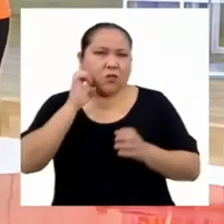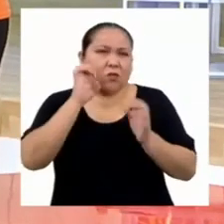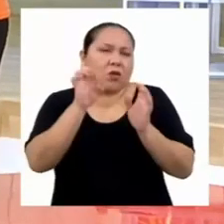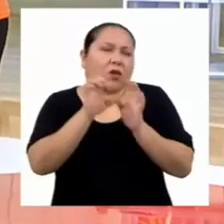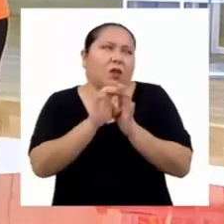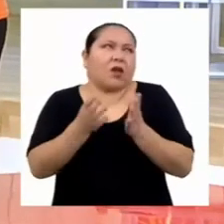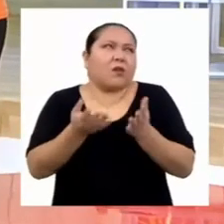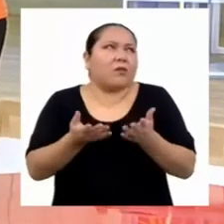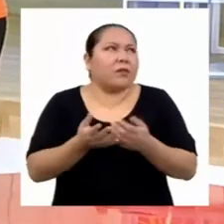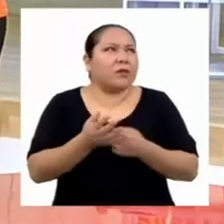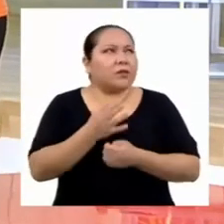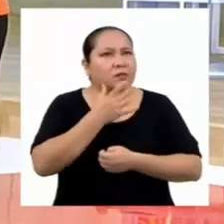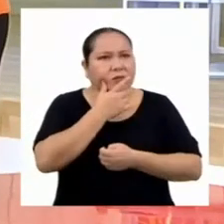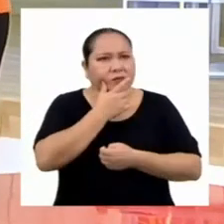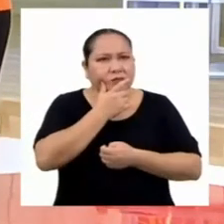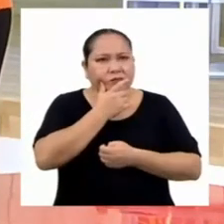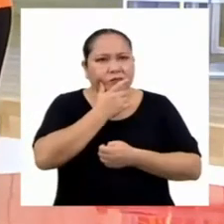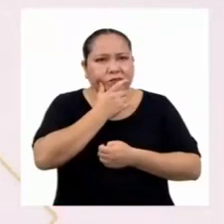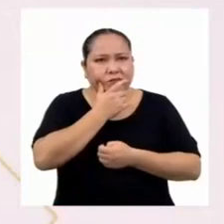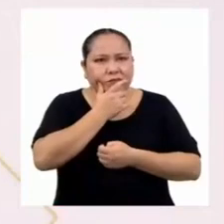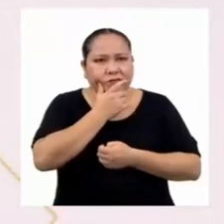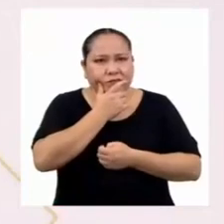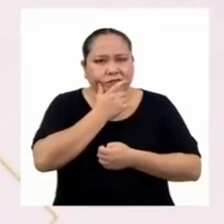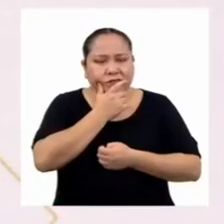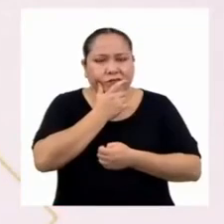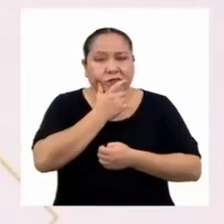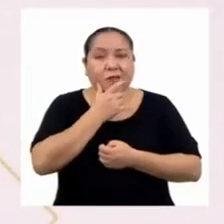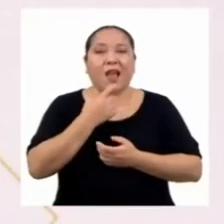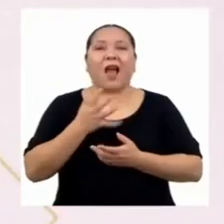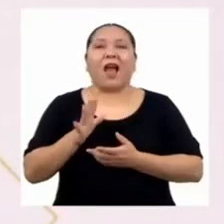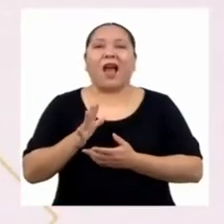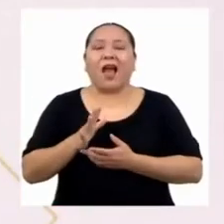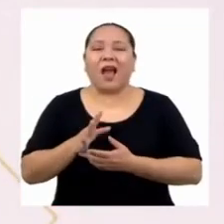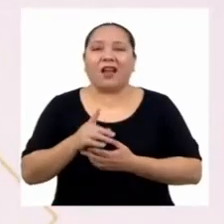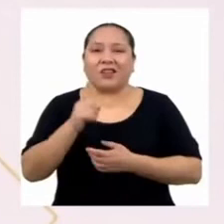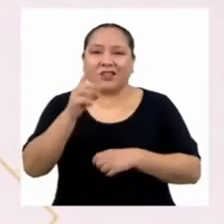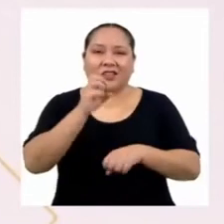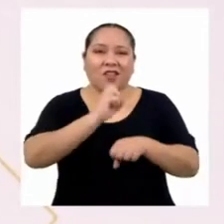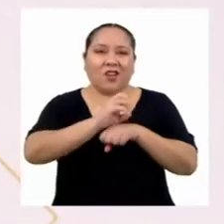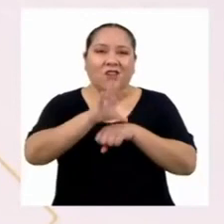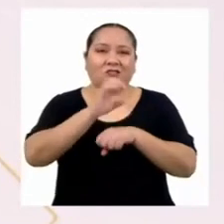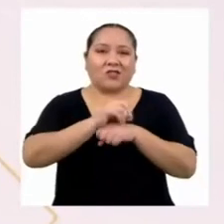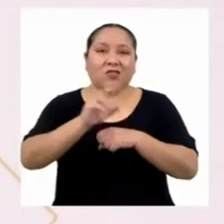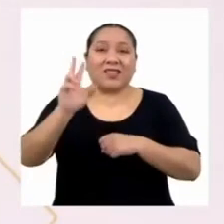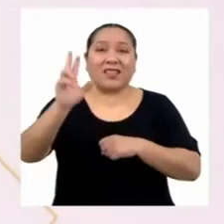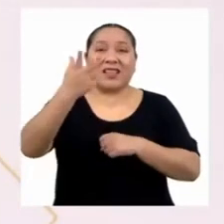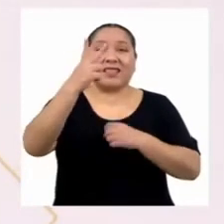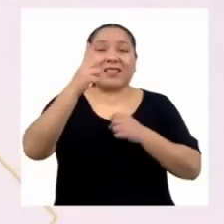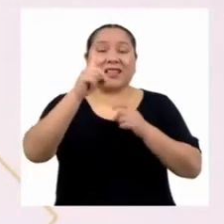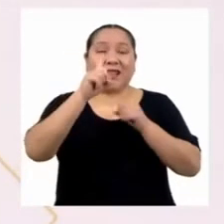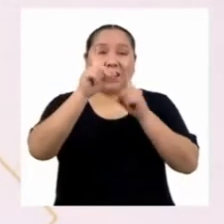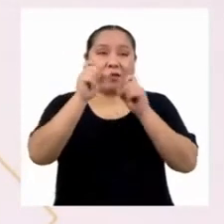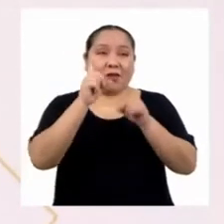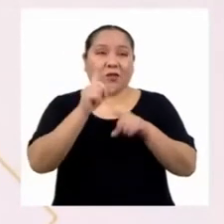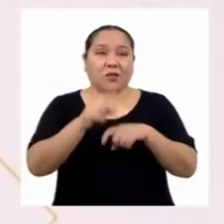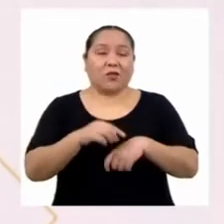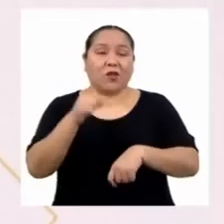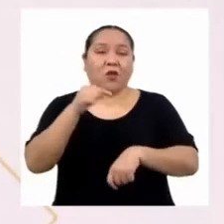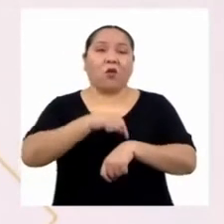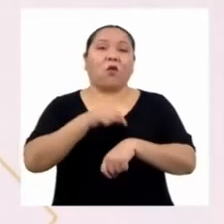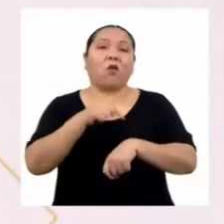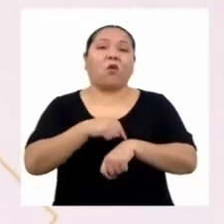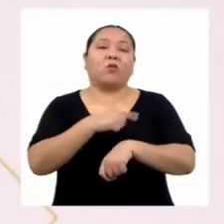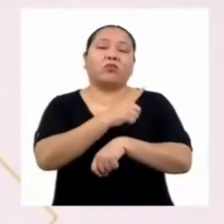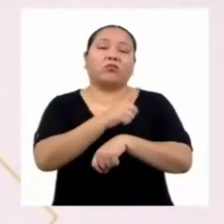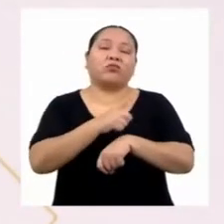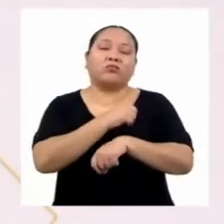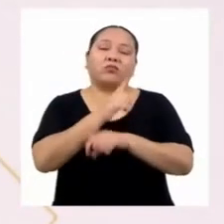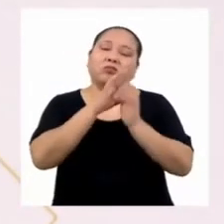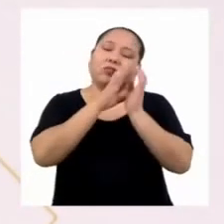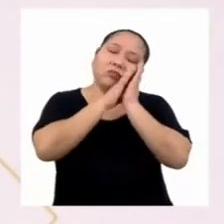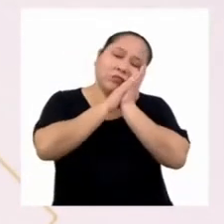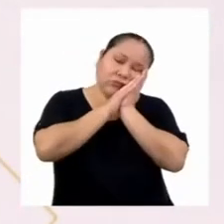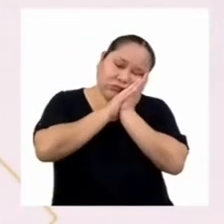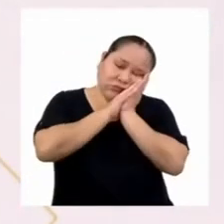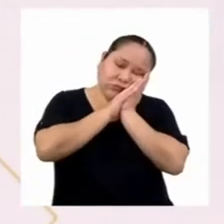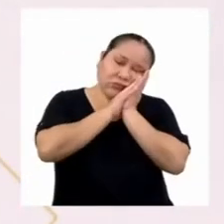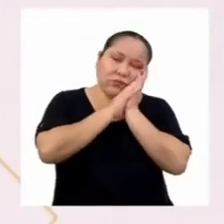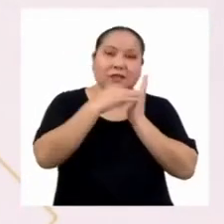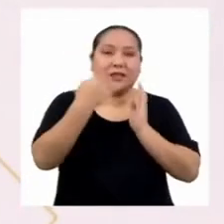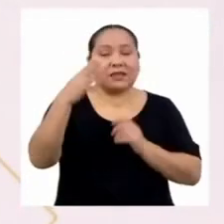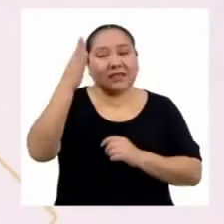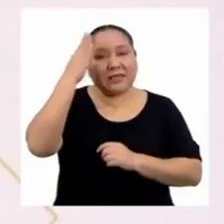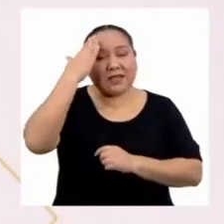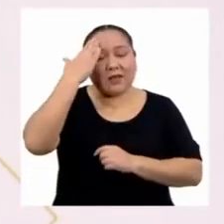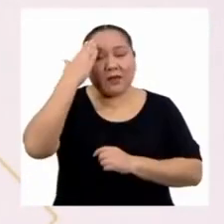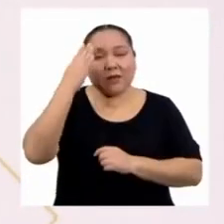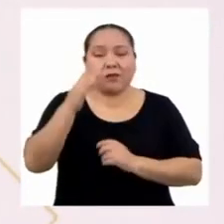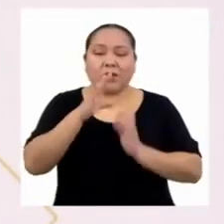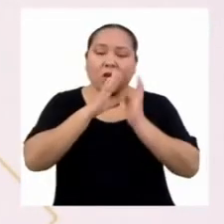ejemplo, te sugiero una tercera pregunta sobre las horas de sueño. Sabemos que dormir